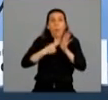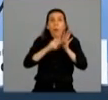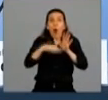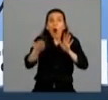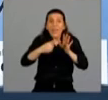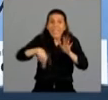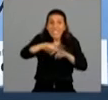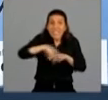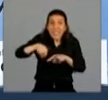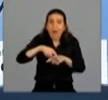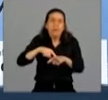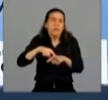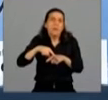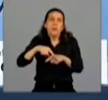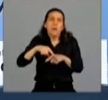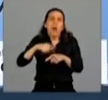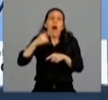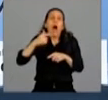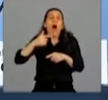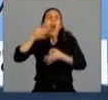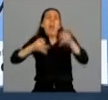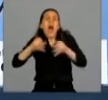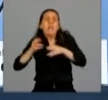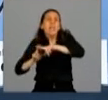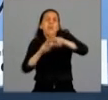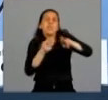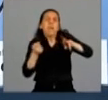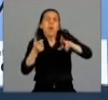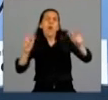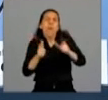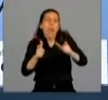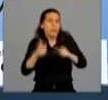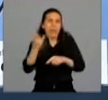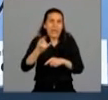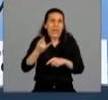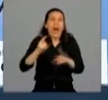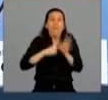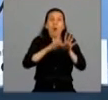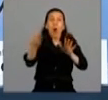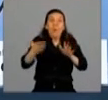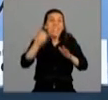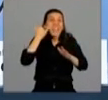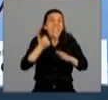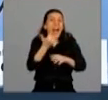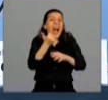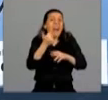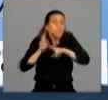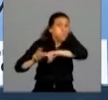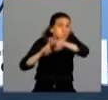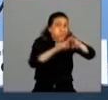es mentira que se han realizado menos test o pocos test. En la provincia de Buenos Aires llevamos realizados 60.000 test.